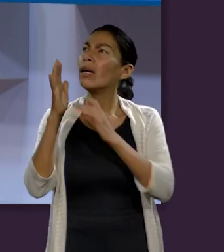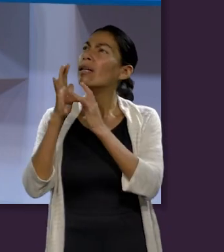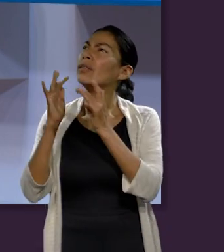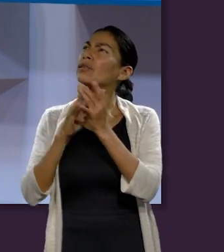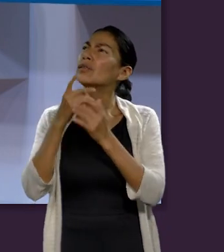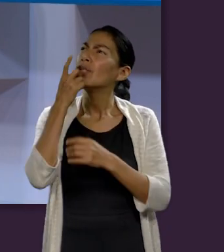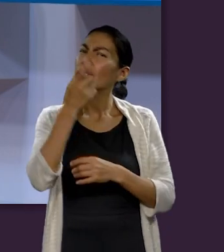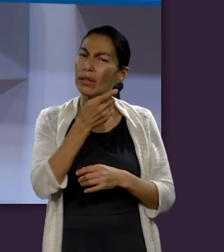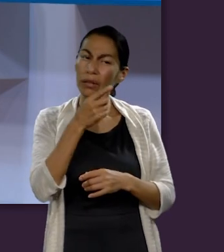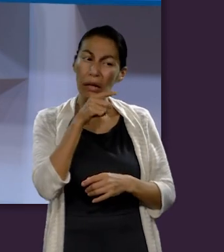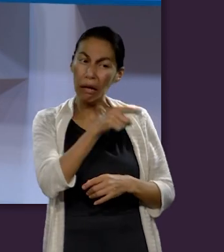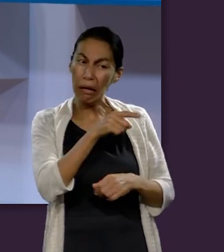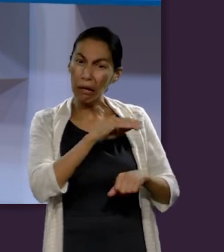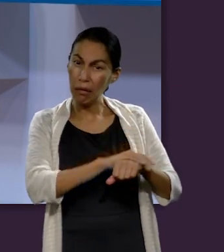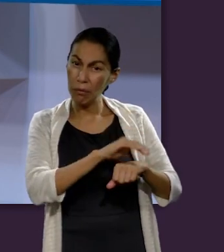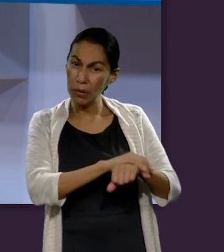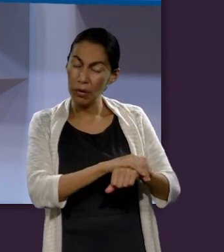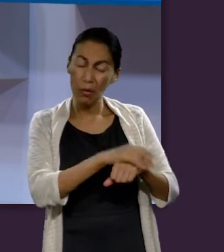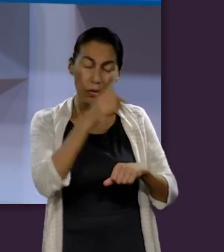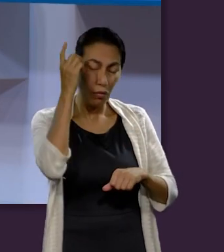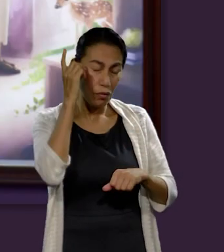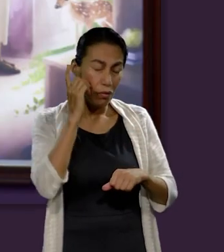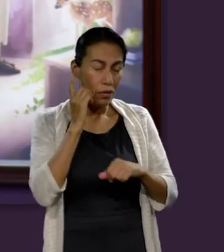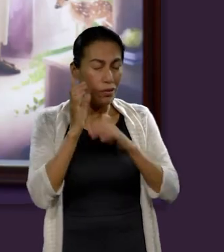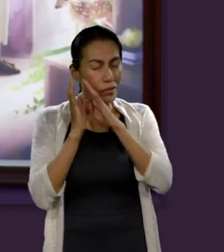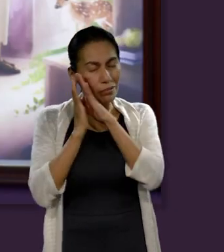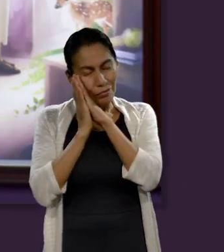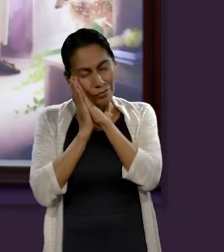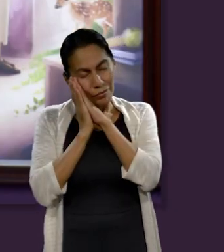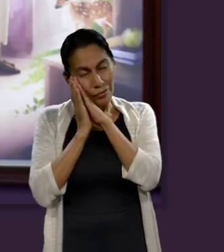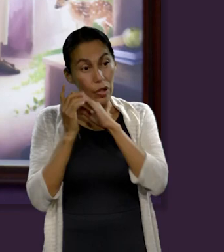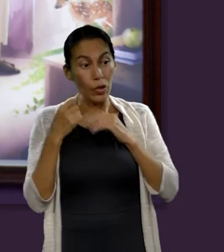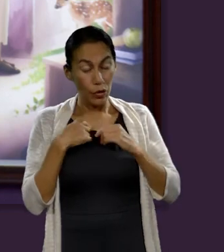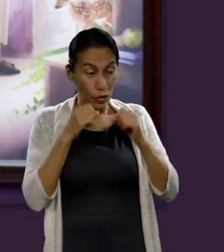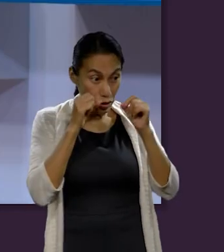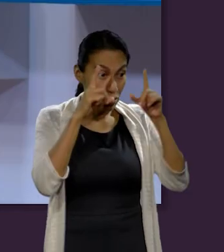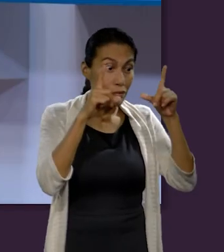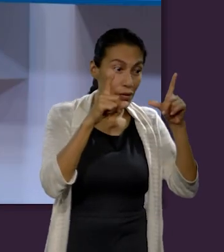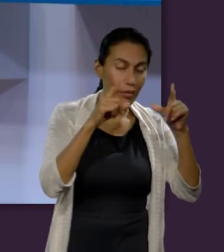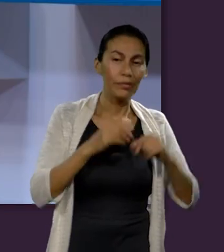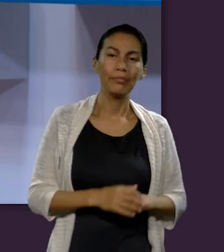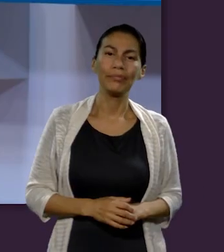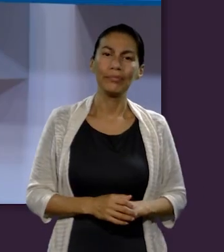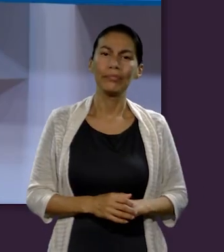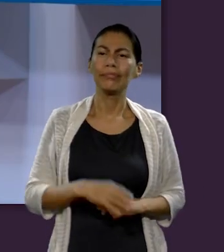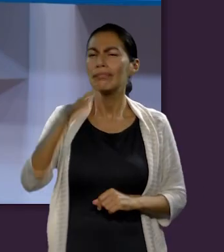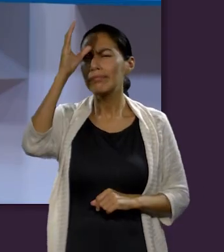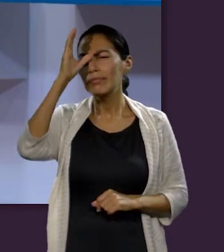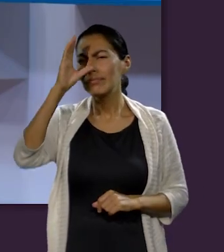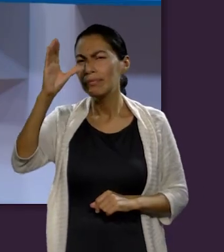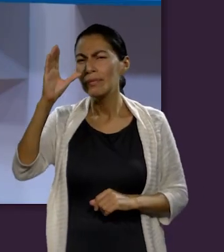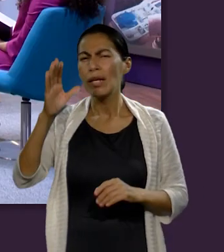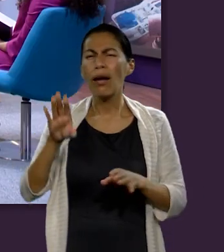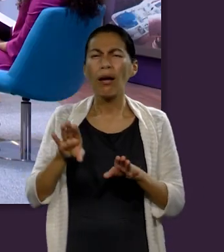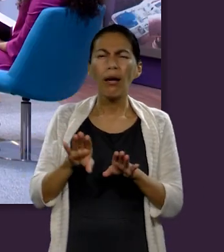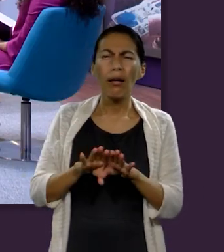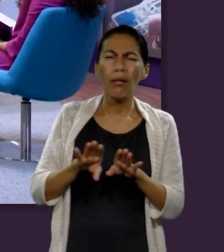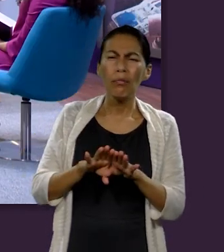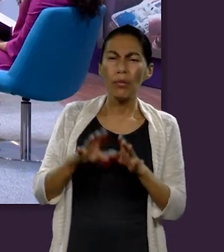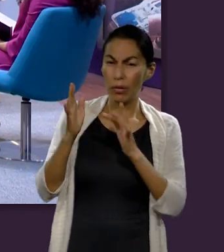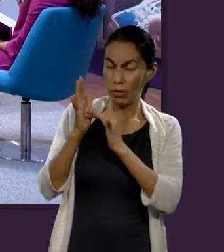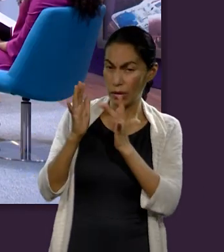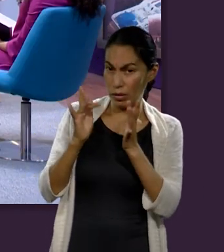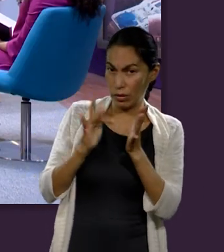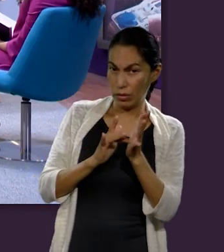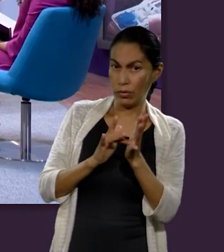amigo duerme más voy a qué a despertarlo. Es lo que dijo en ese momento. Ciprián, ¿en qué sentido